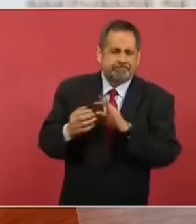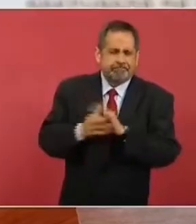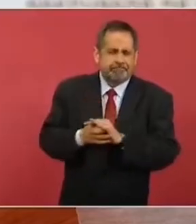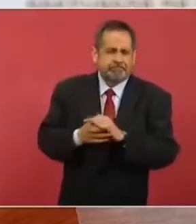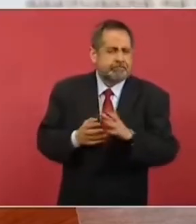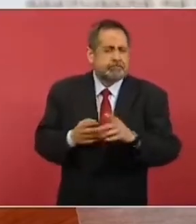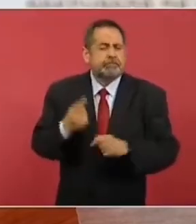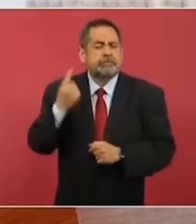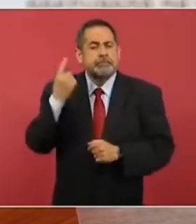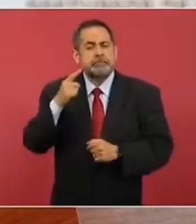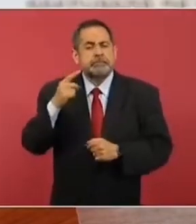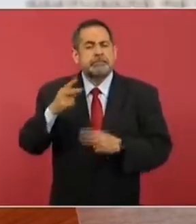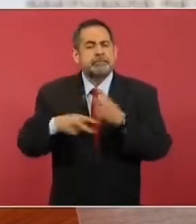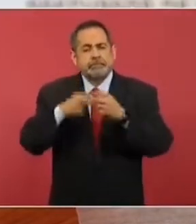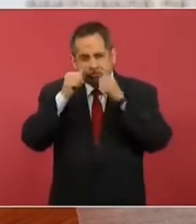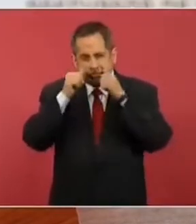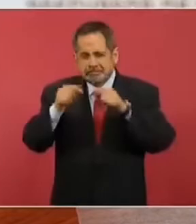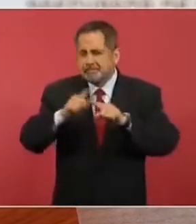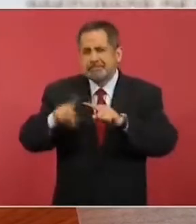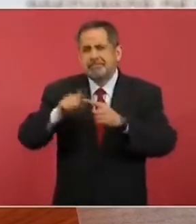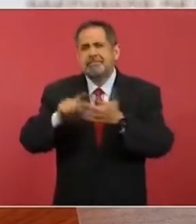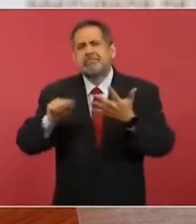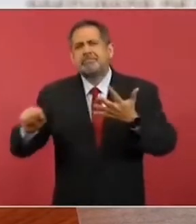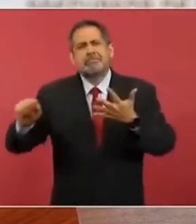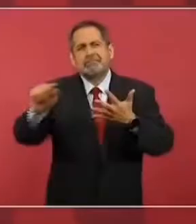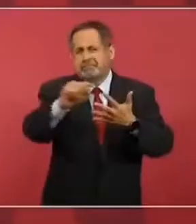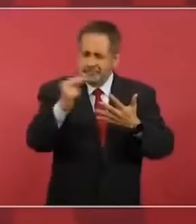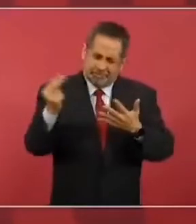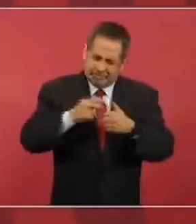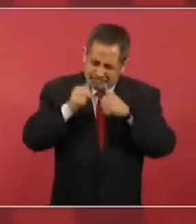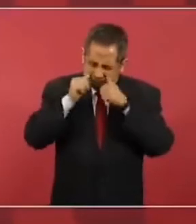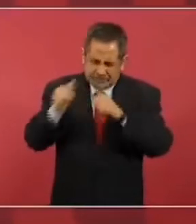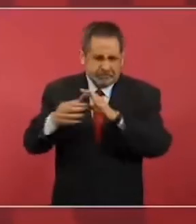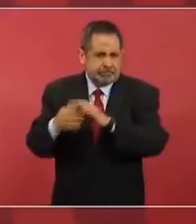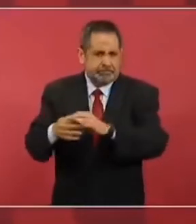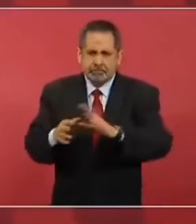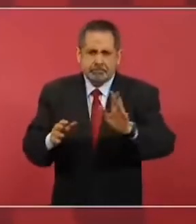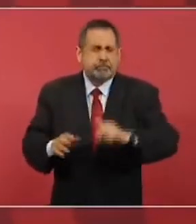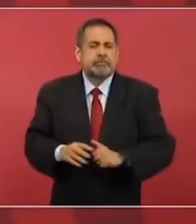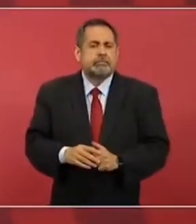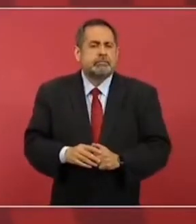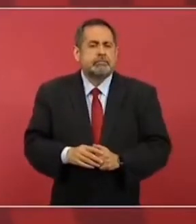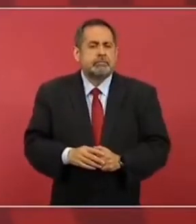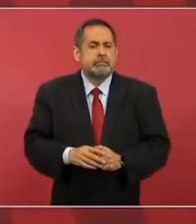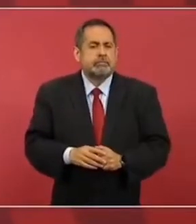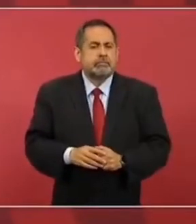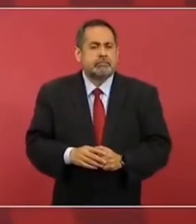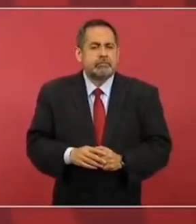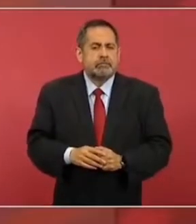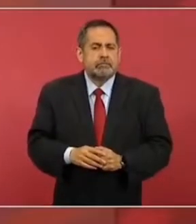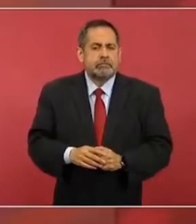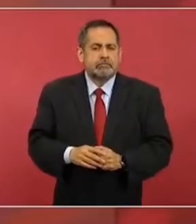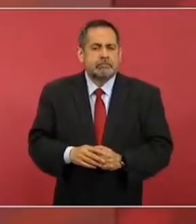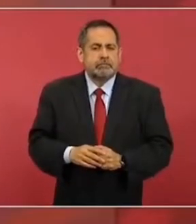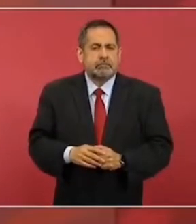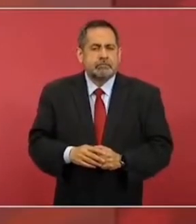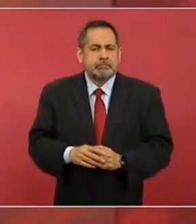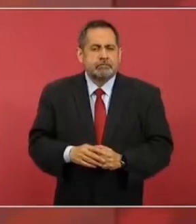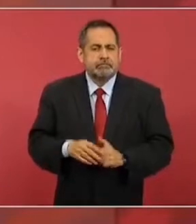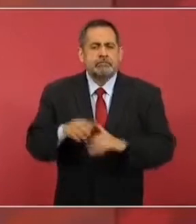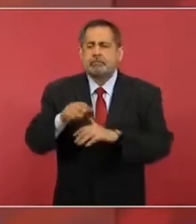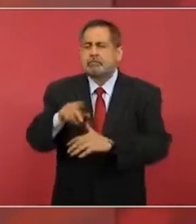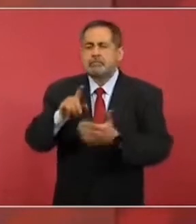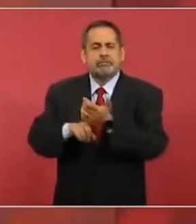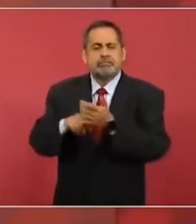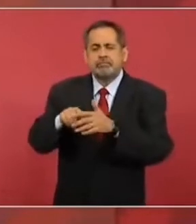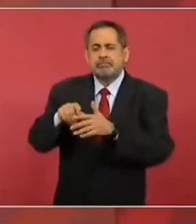conocer el avance sobre el nuevo sistema de salud, es decir, la federalización de estos servicios. Dará a conocer al pueblo de México que afortunadamente